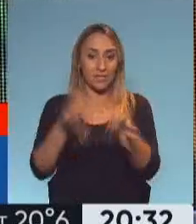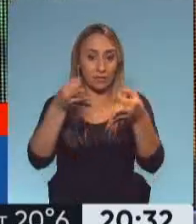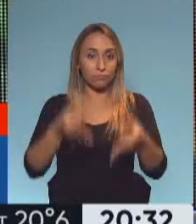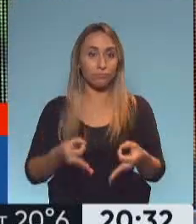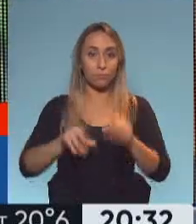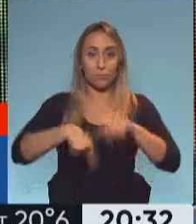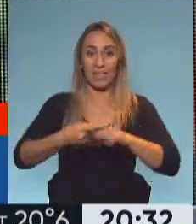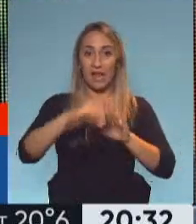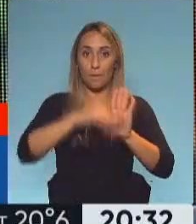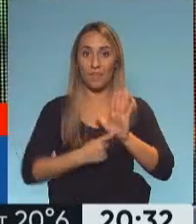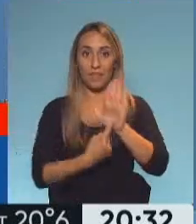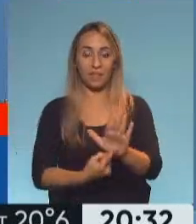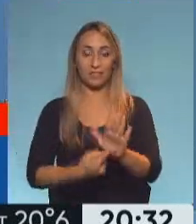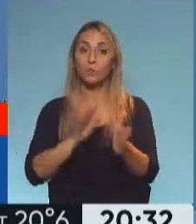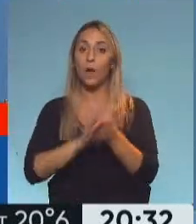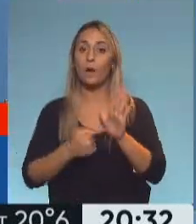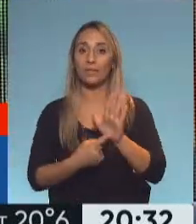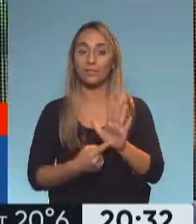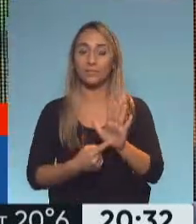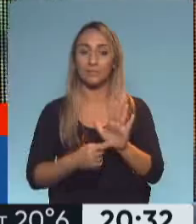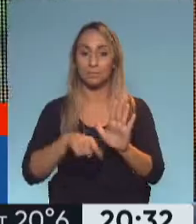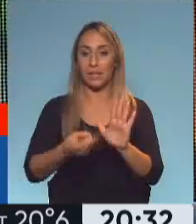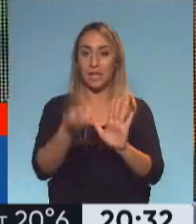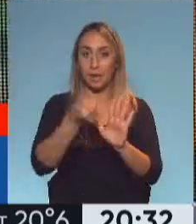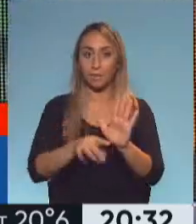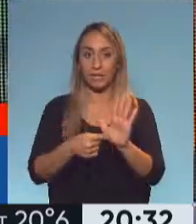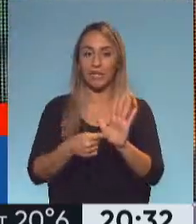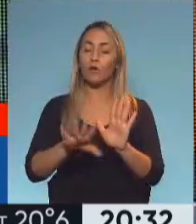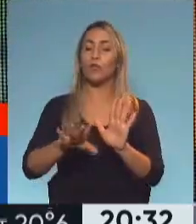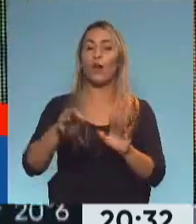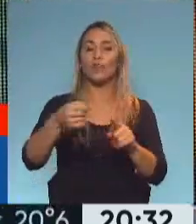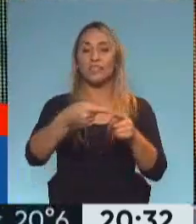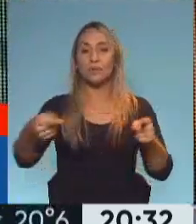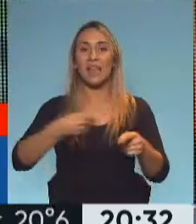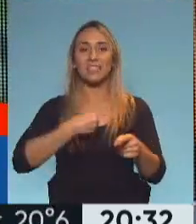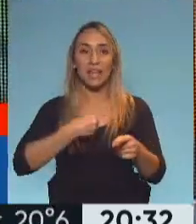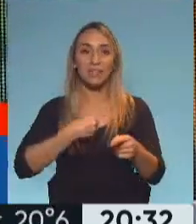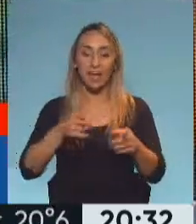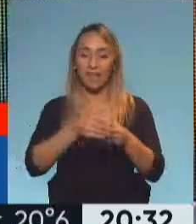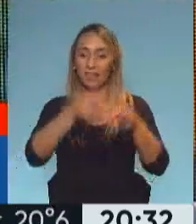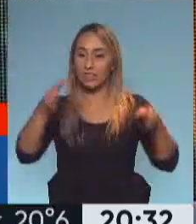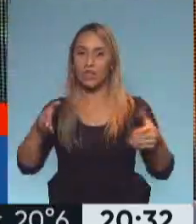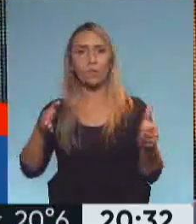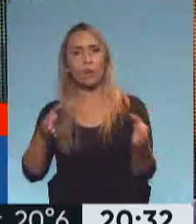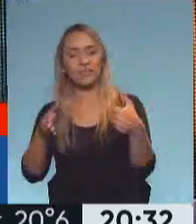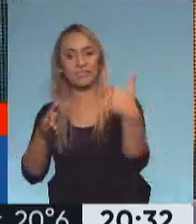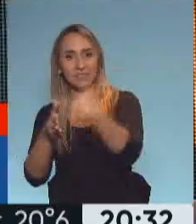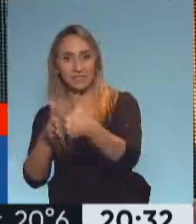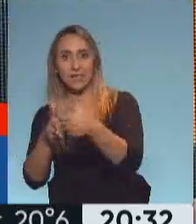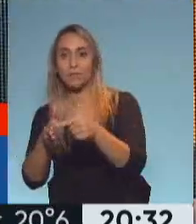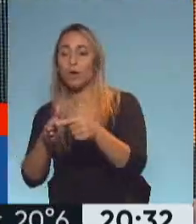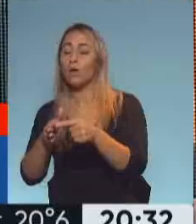vigencia desde mañana desde mañana a mañana una vez que tengan los resultados de Semana Santa entendiendo que el turismo había que seguir promoviéndolo con